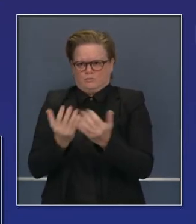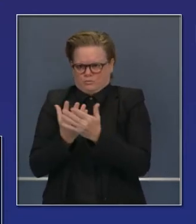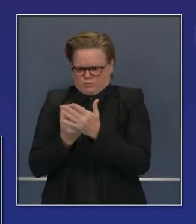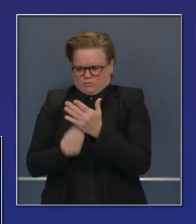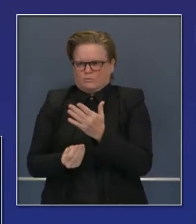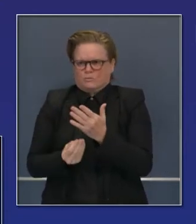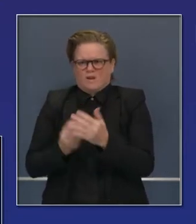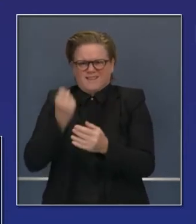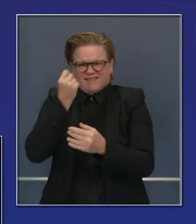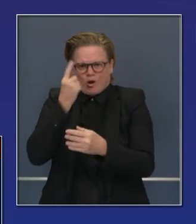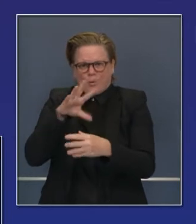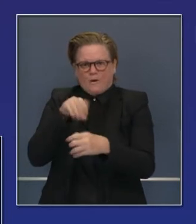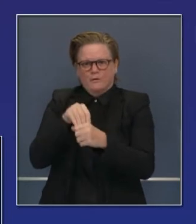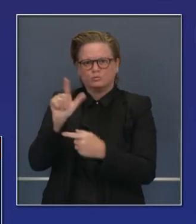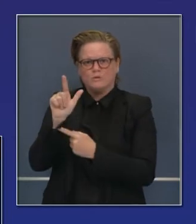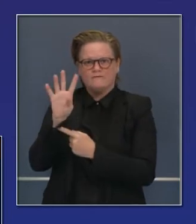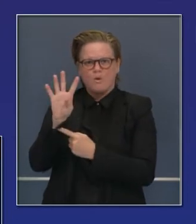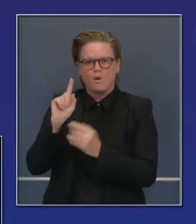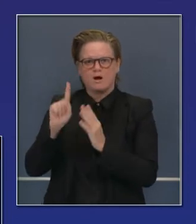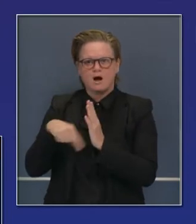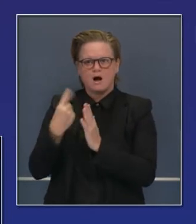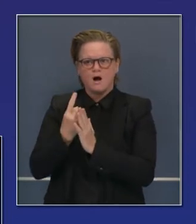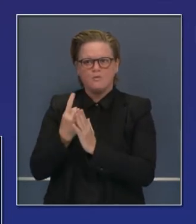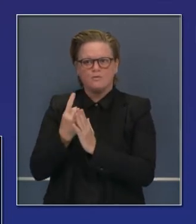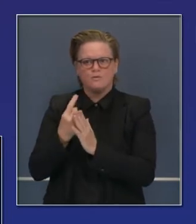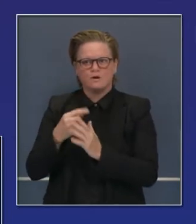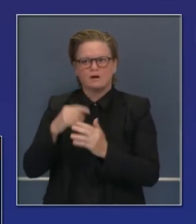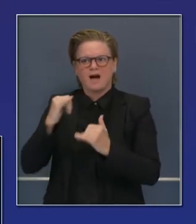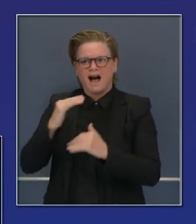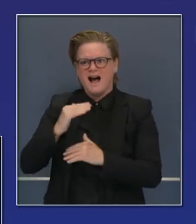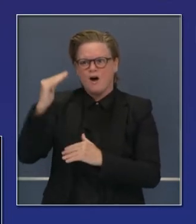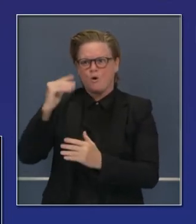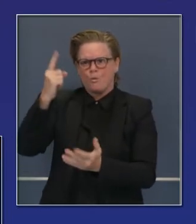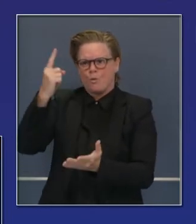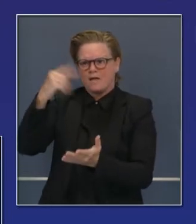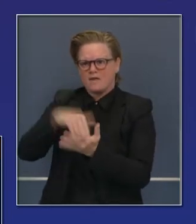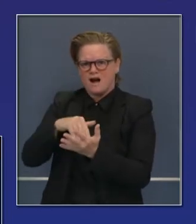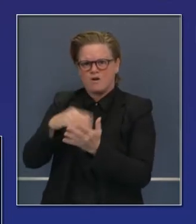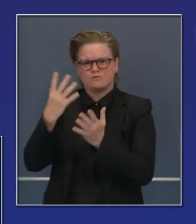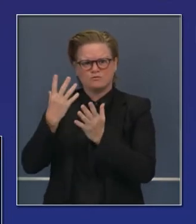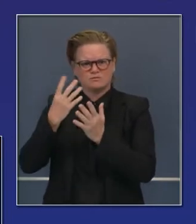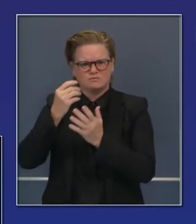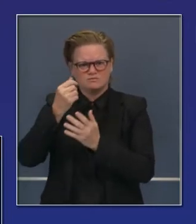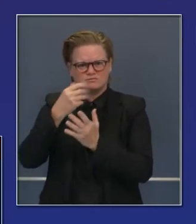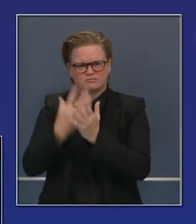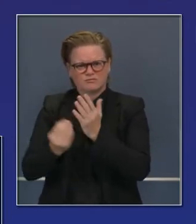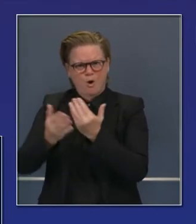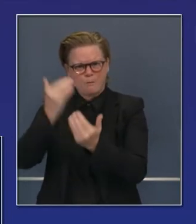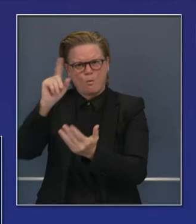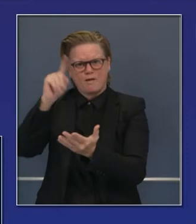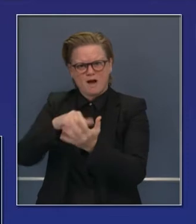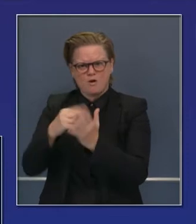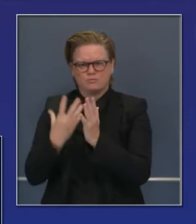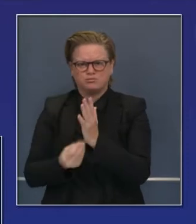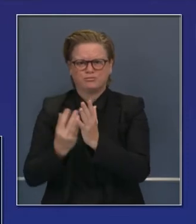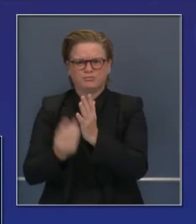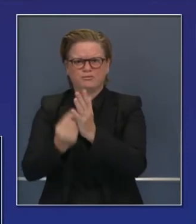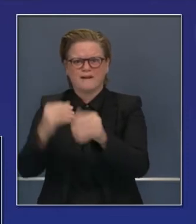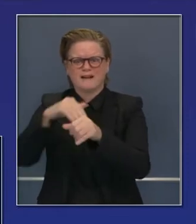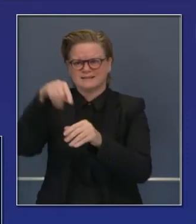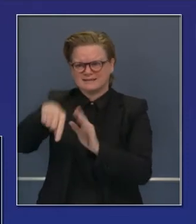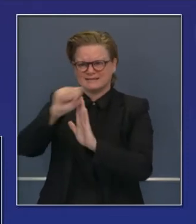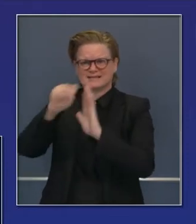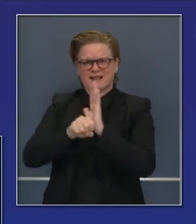en los últimos 14 días, casi 1,000 californianos han perdido la vida debido al COVID-19.